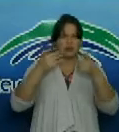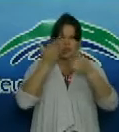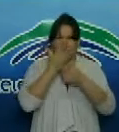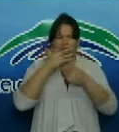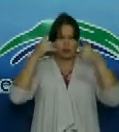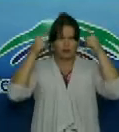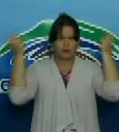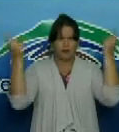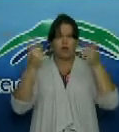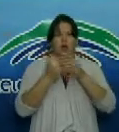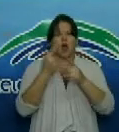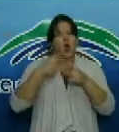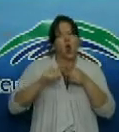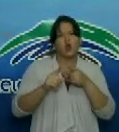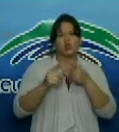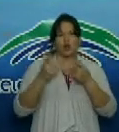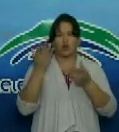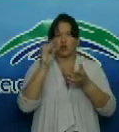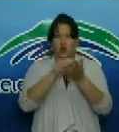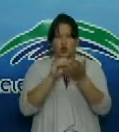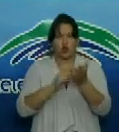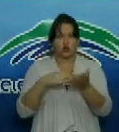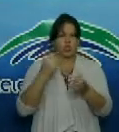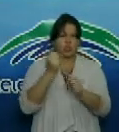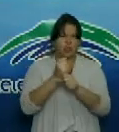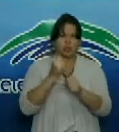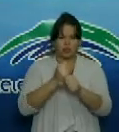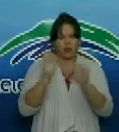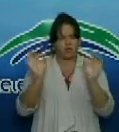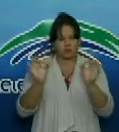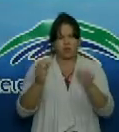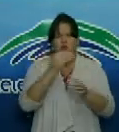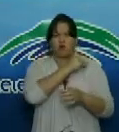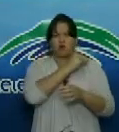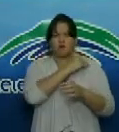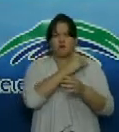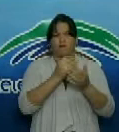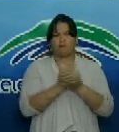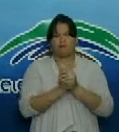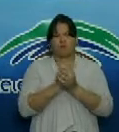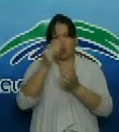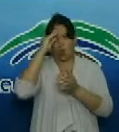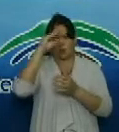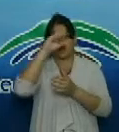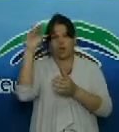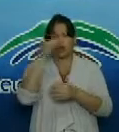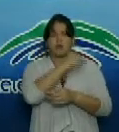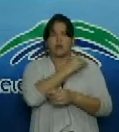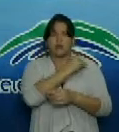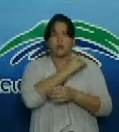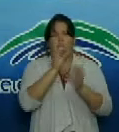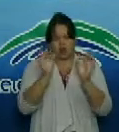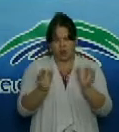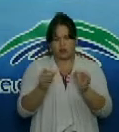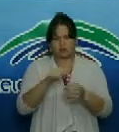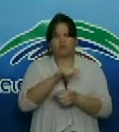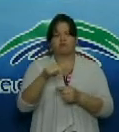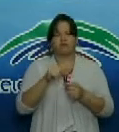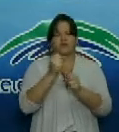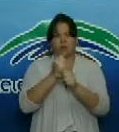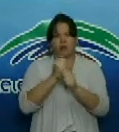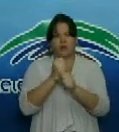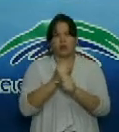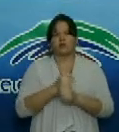que elabora en el hospital Fermín Valdés Domínguez de la ciudad de Los Parques y que también estuvo en la sala de confirmados con esta